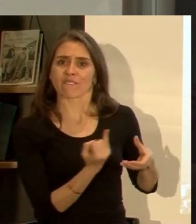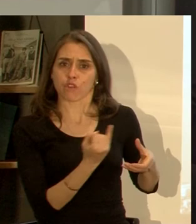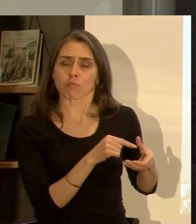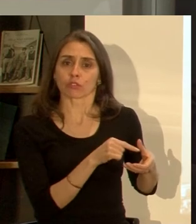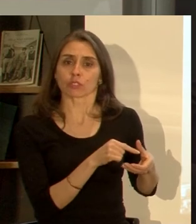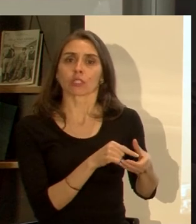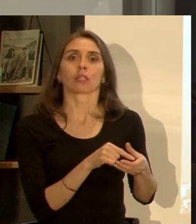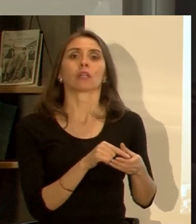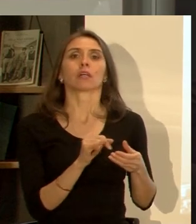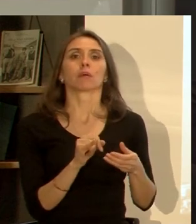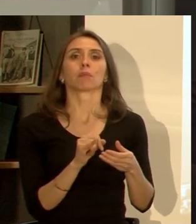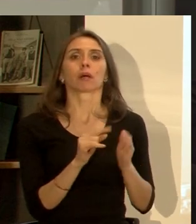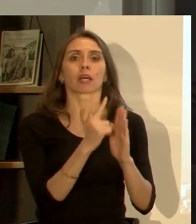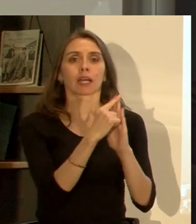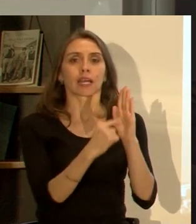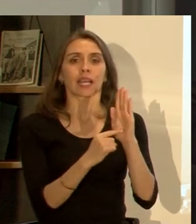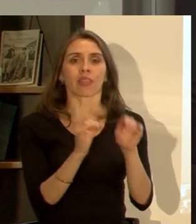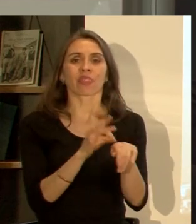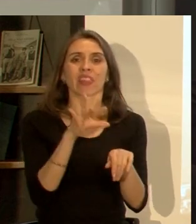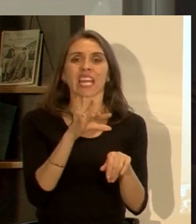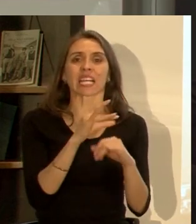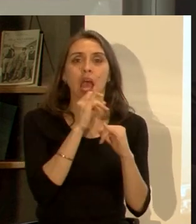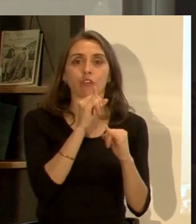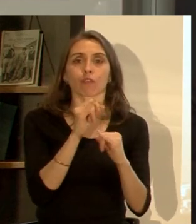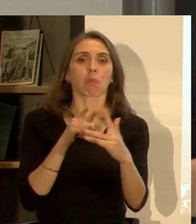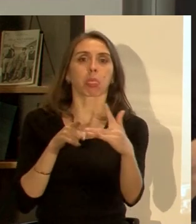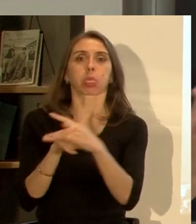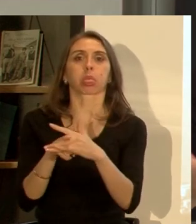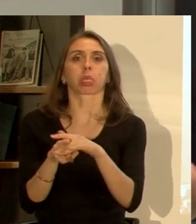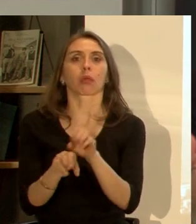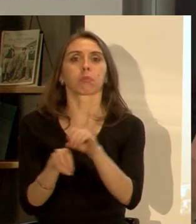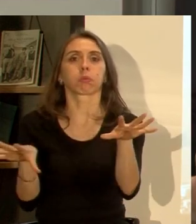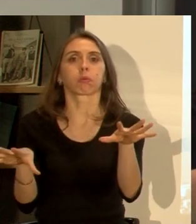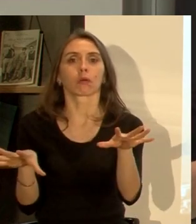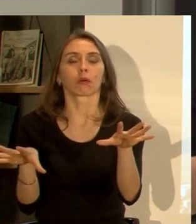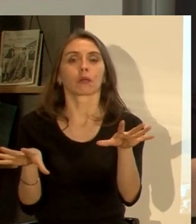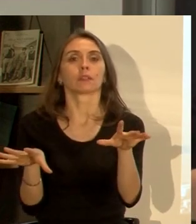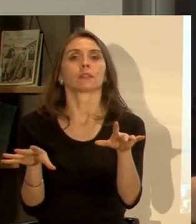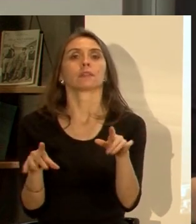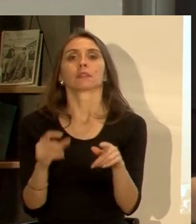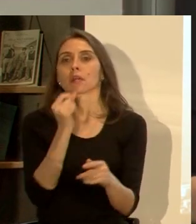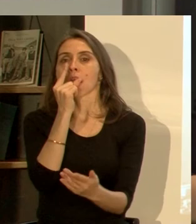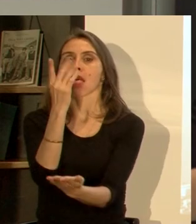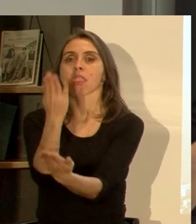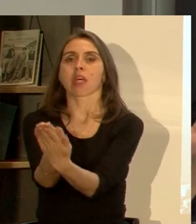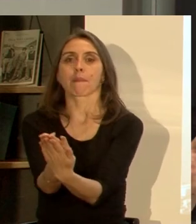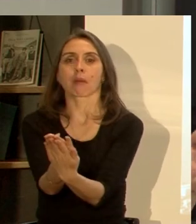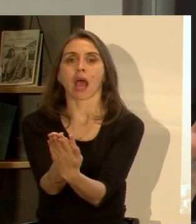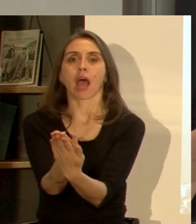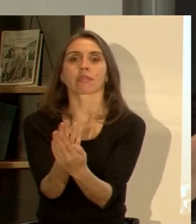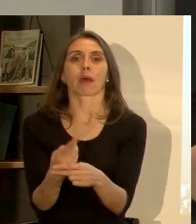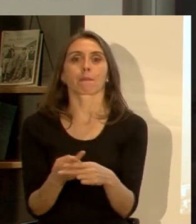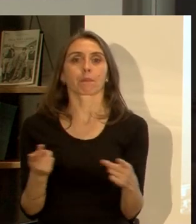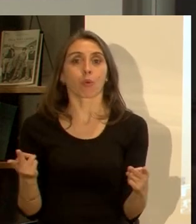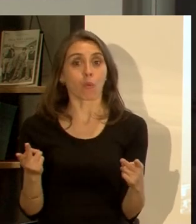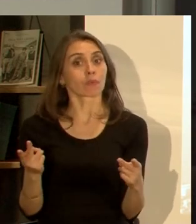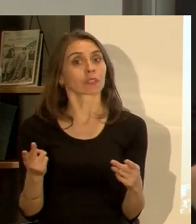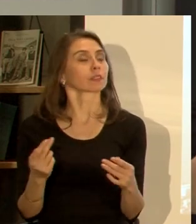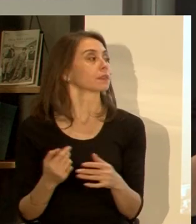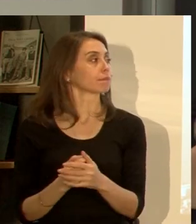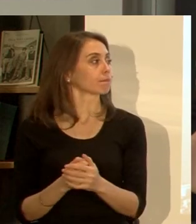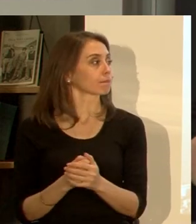se filtraron algunos datos sensibles entonces ocurrieron algunas demandas públicas porque